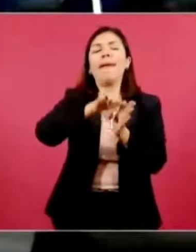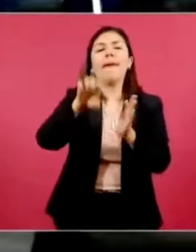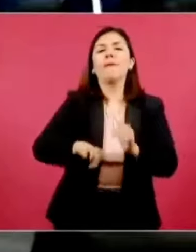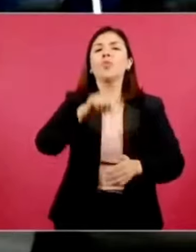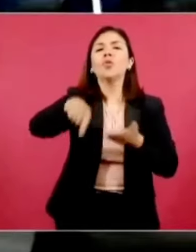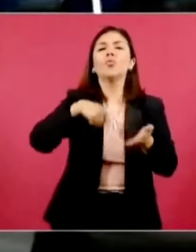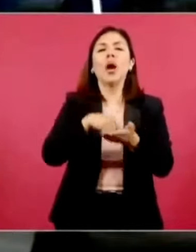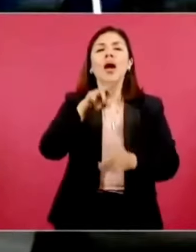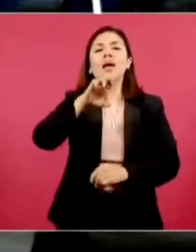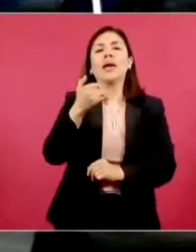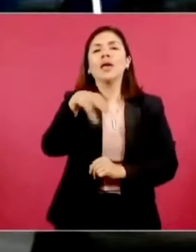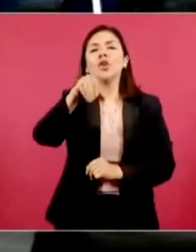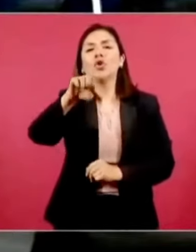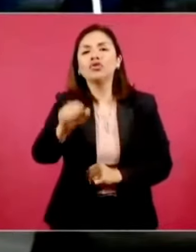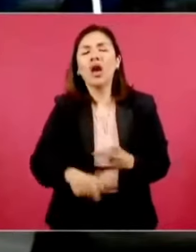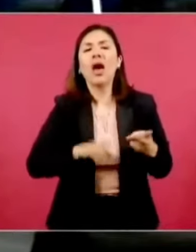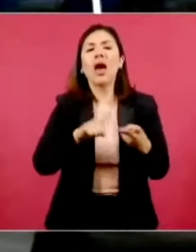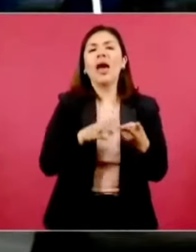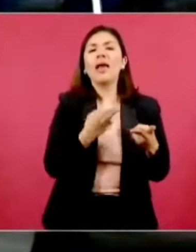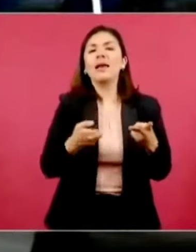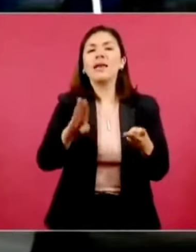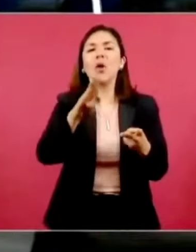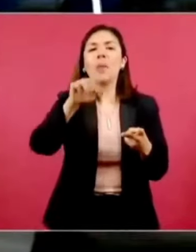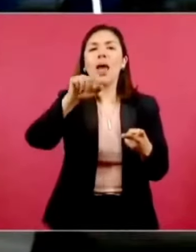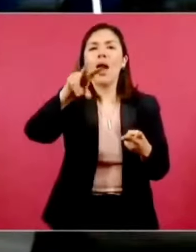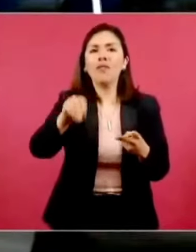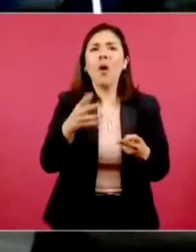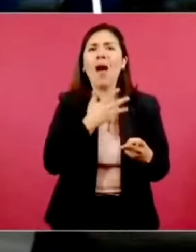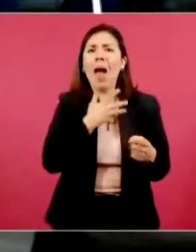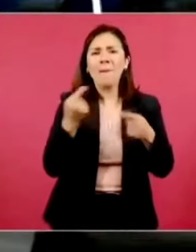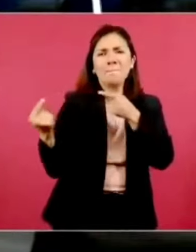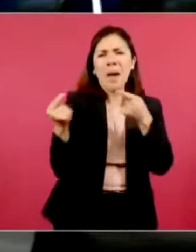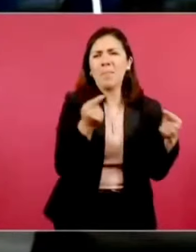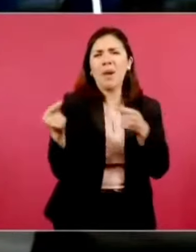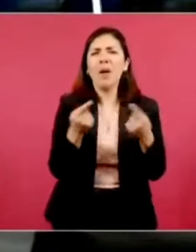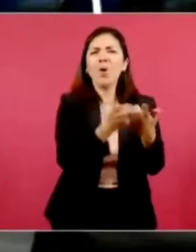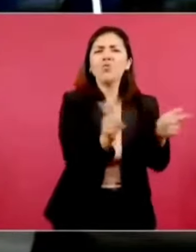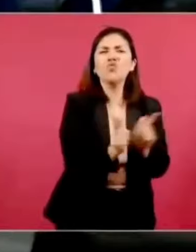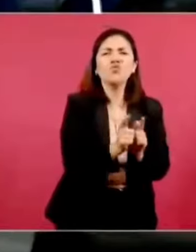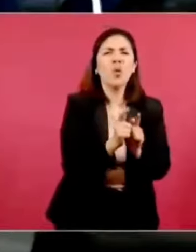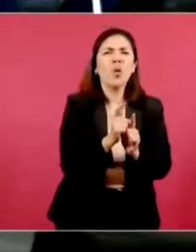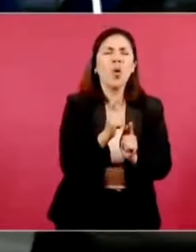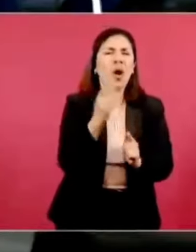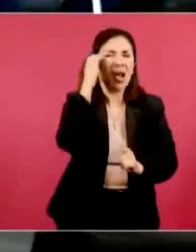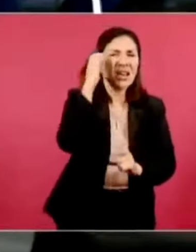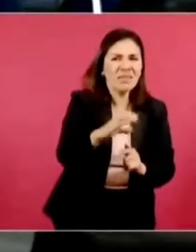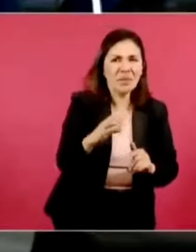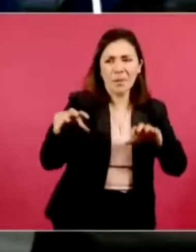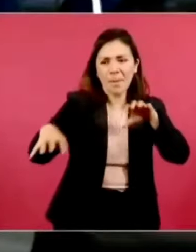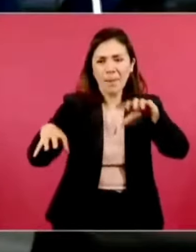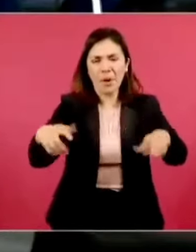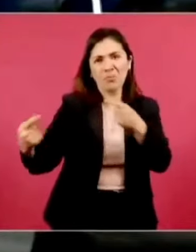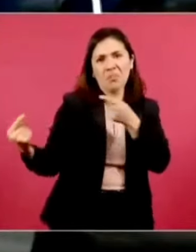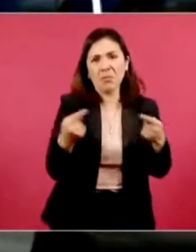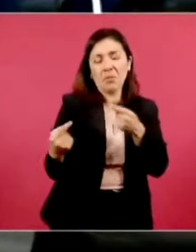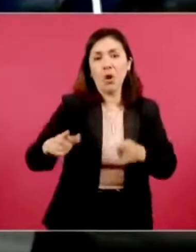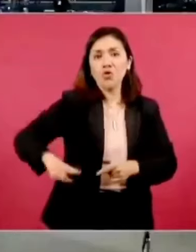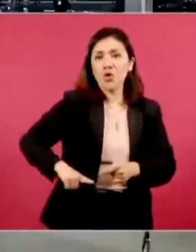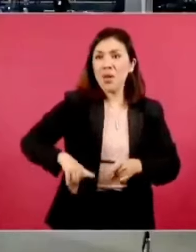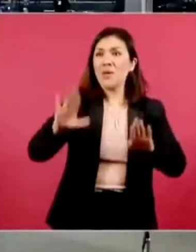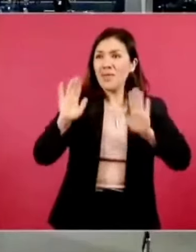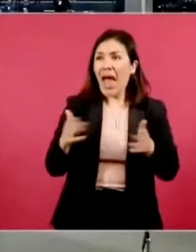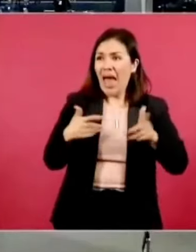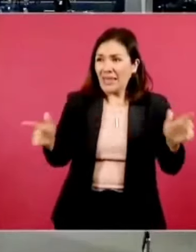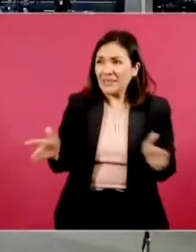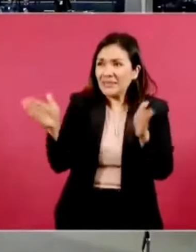en donde el crimen organizado se está peleando el control del territorio y donde el gobierno federal ha mandado más tropa. Pero